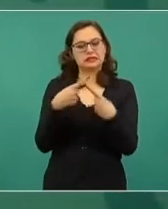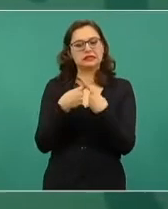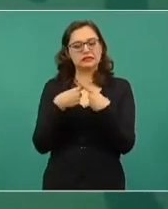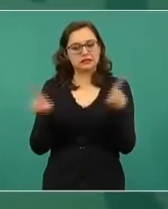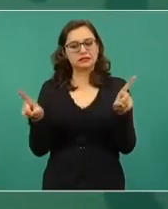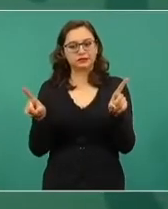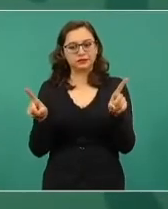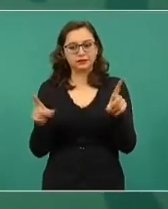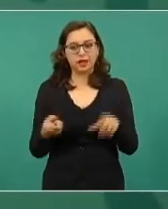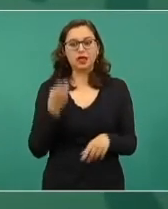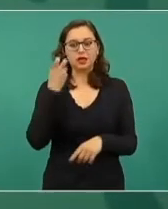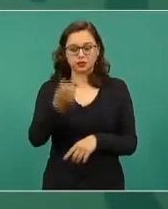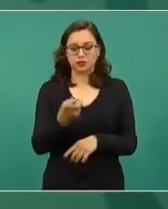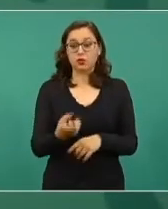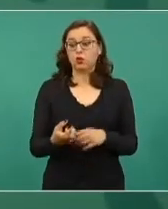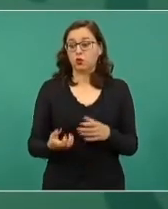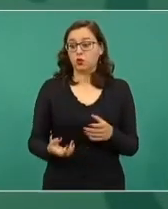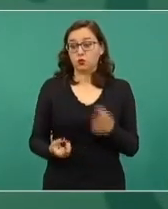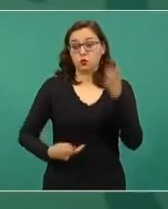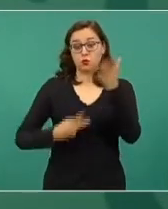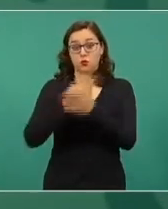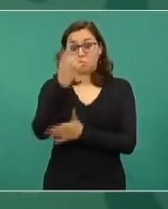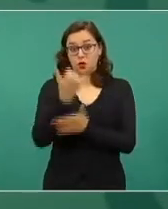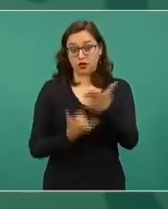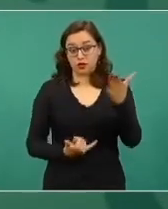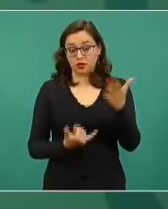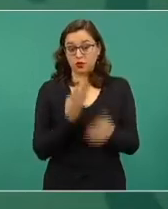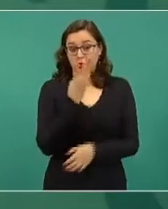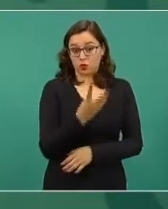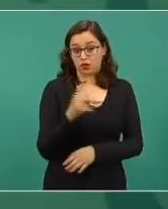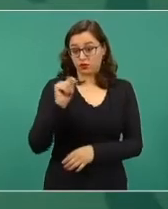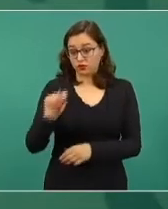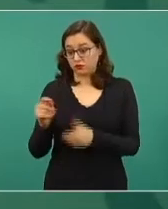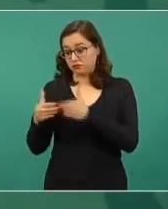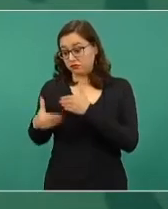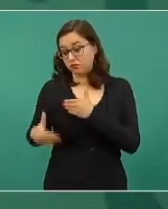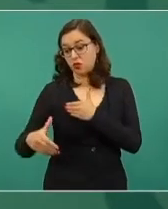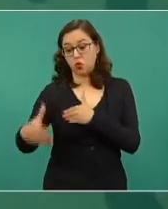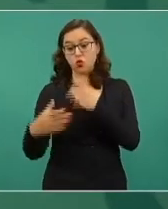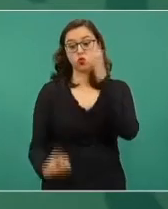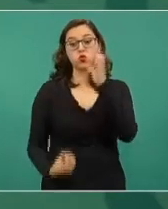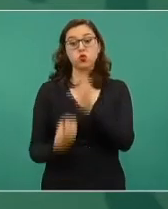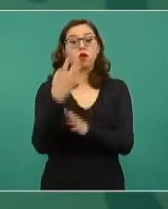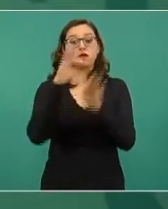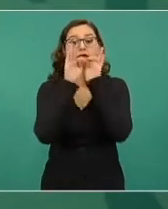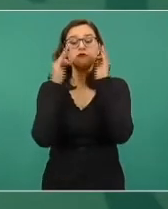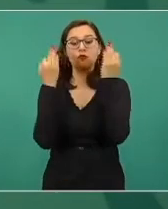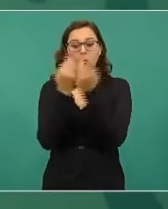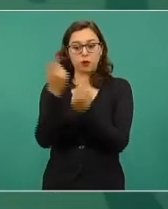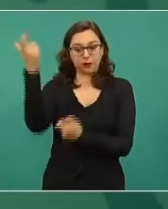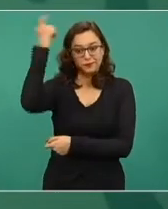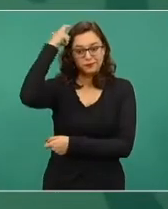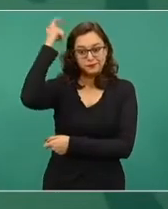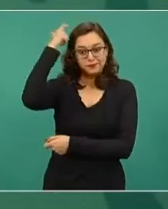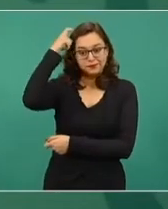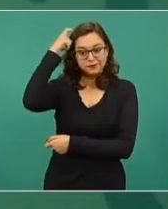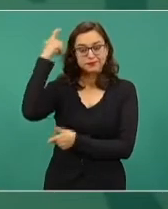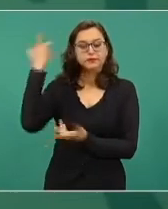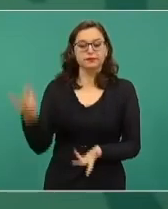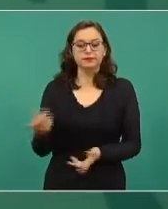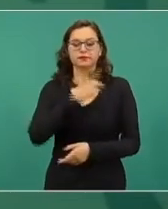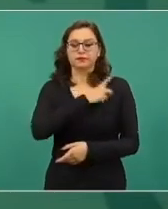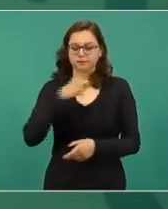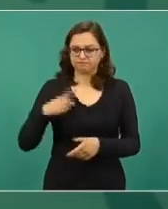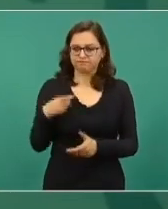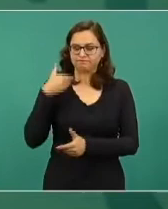auspiciar un nuevo pensamiento una nueva corriente de pensamiento tenemos que ir